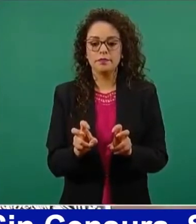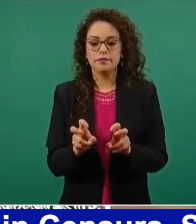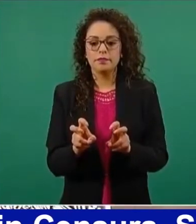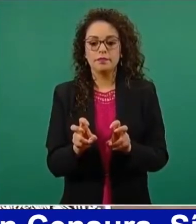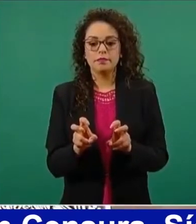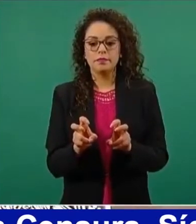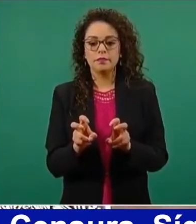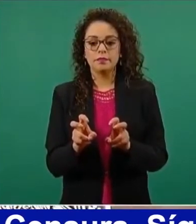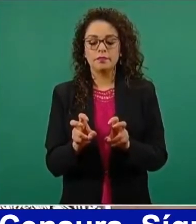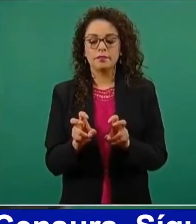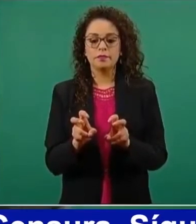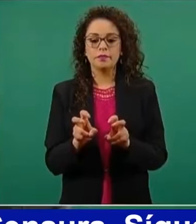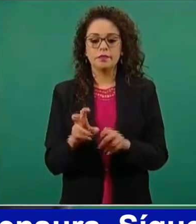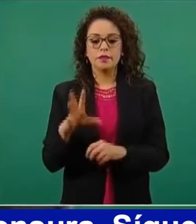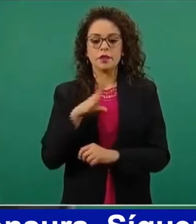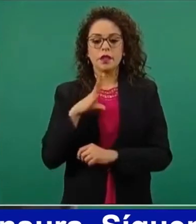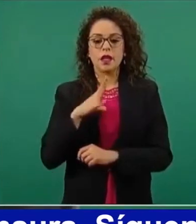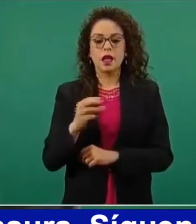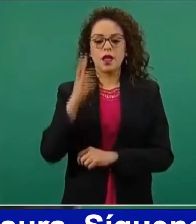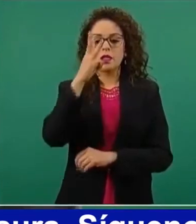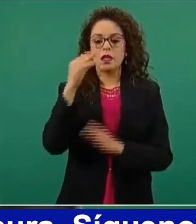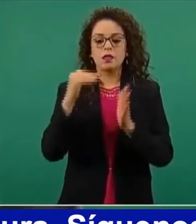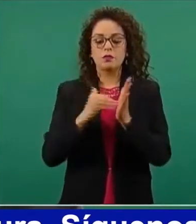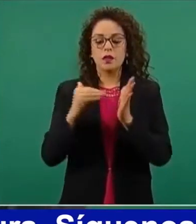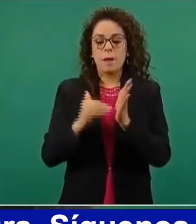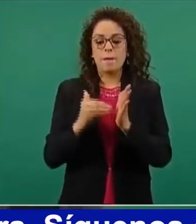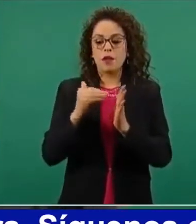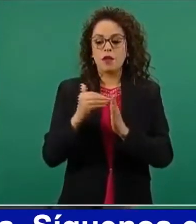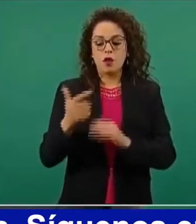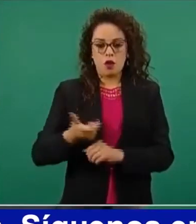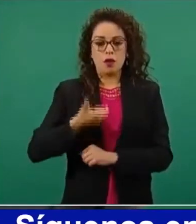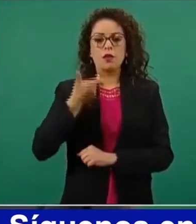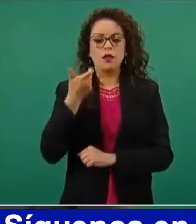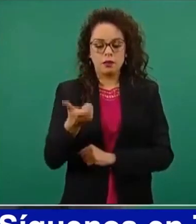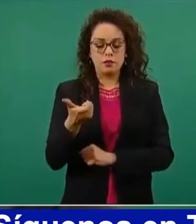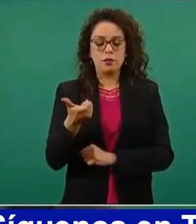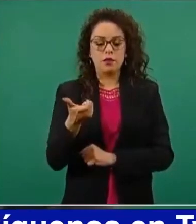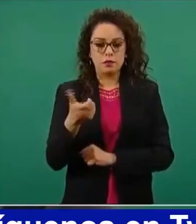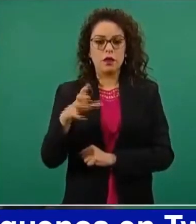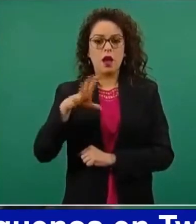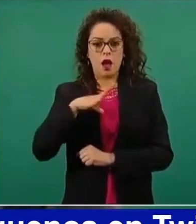Tenemos disponibles tres mil millones de pesos, se ha ido avanzando,